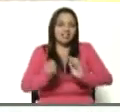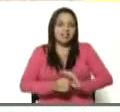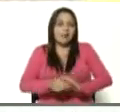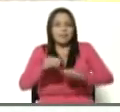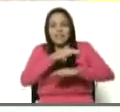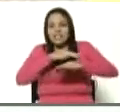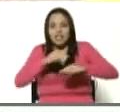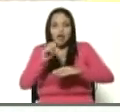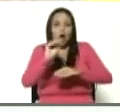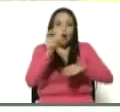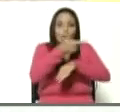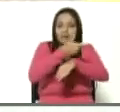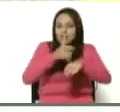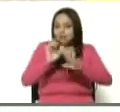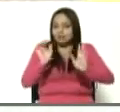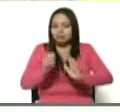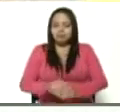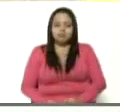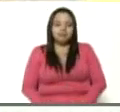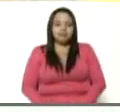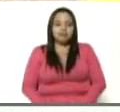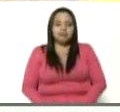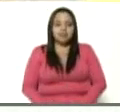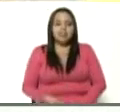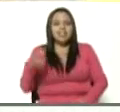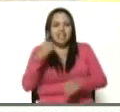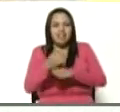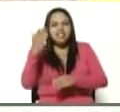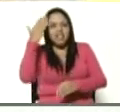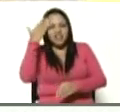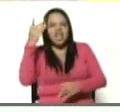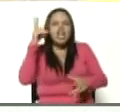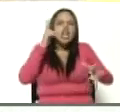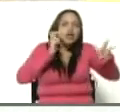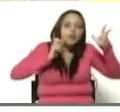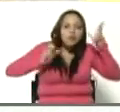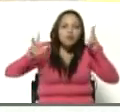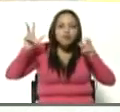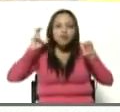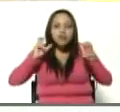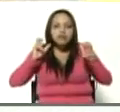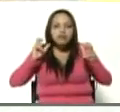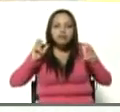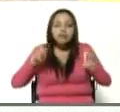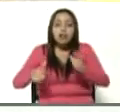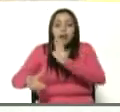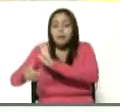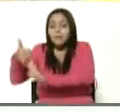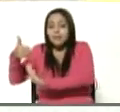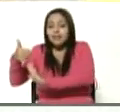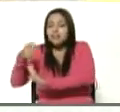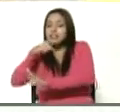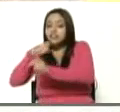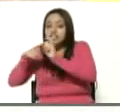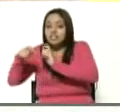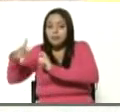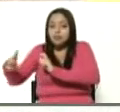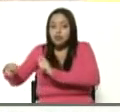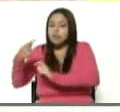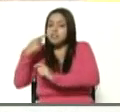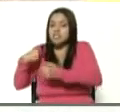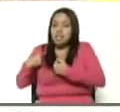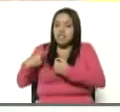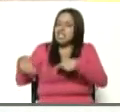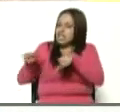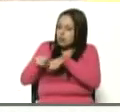ministro, ni gobierno. Hay que saber escuchar la más aguda de las críticas. Hay que saber escuchar